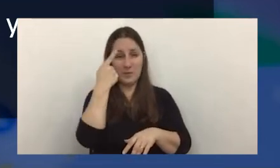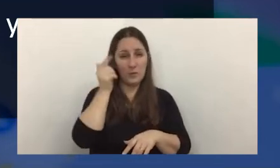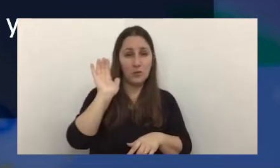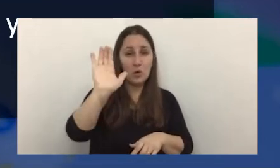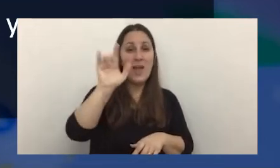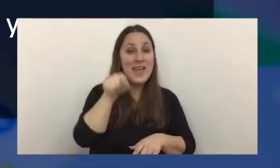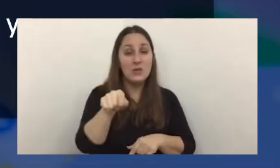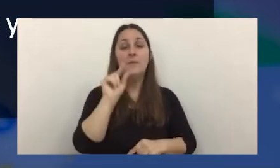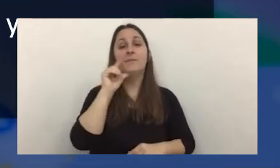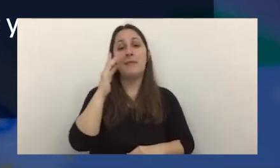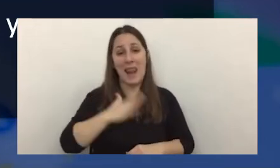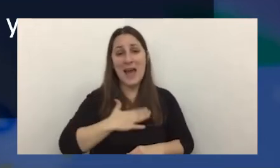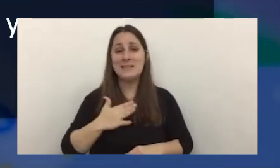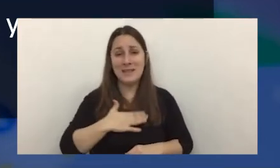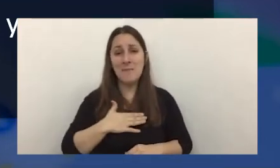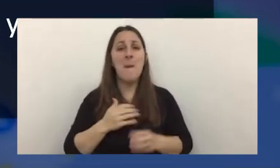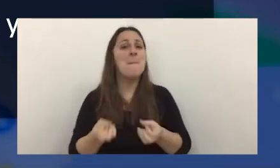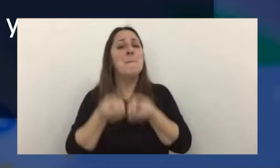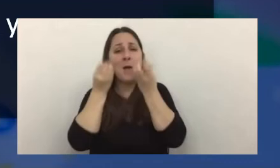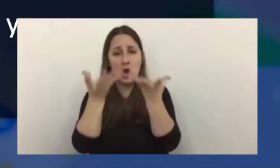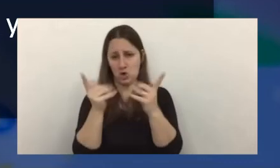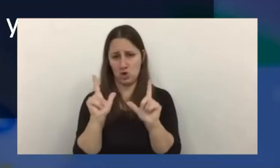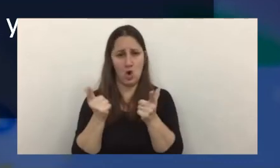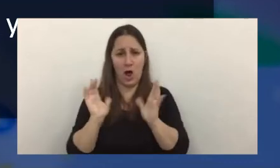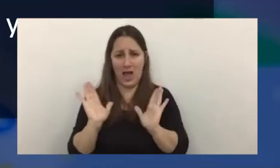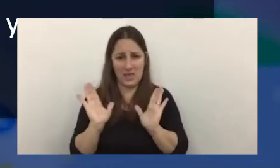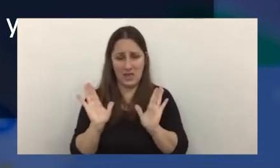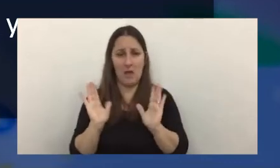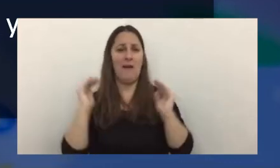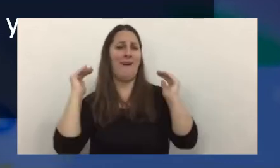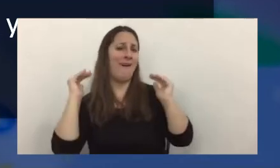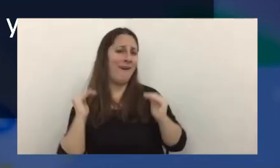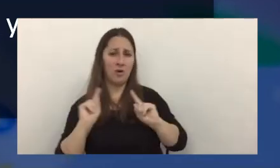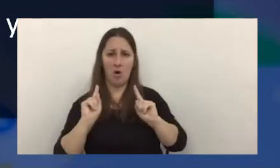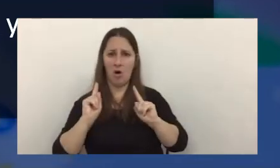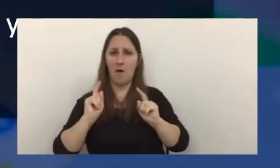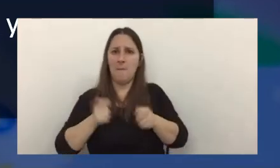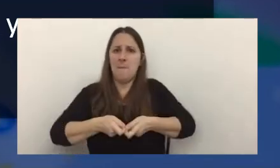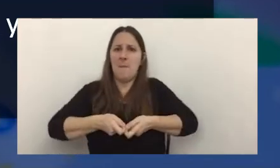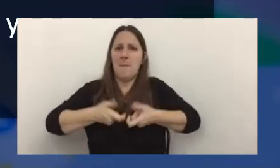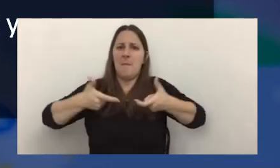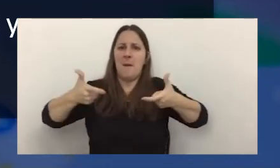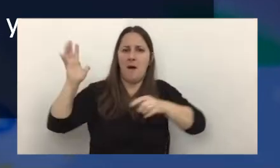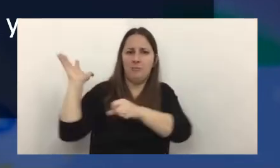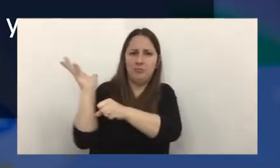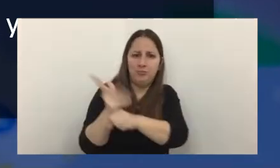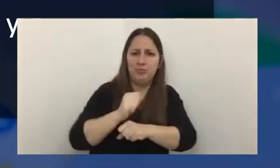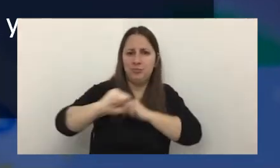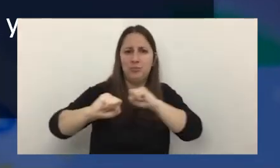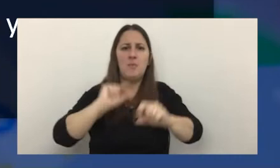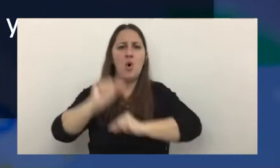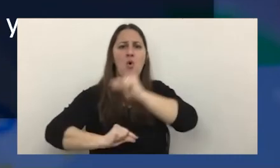esto lamentablemente no va a mejorar no va a parar va a aumentar va a empeorar